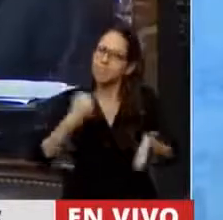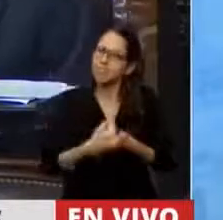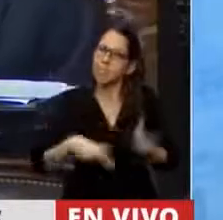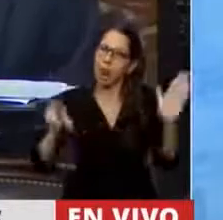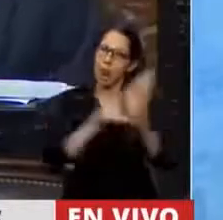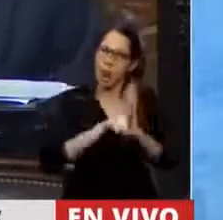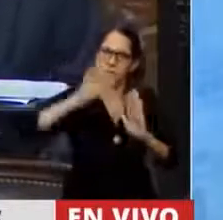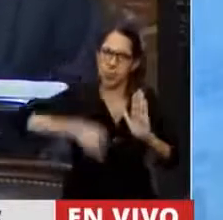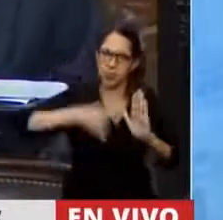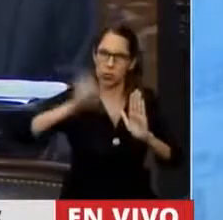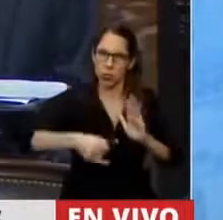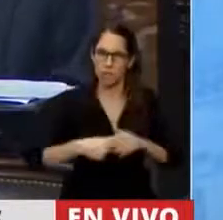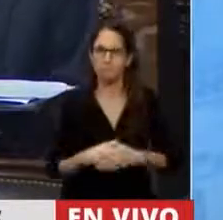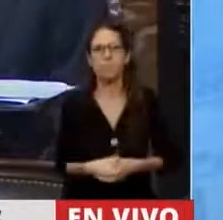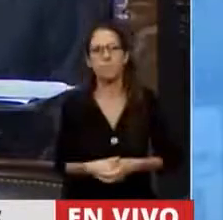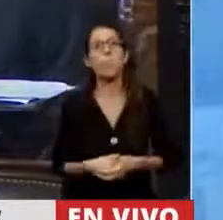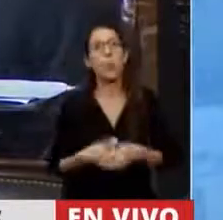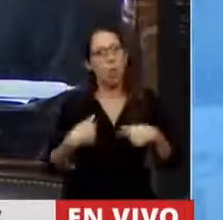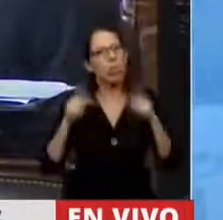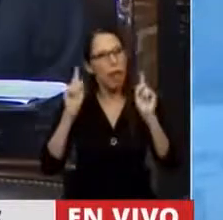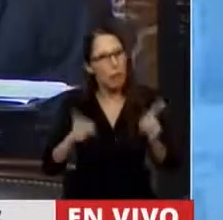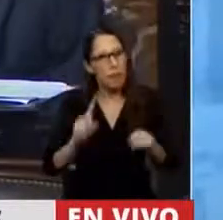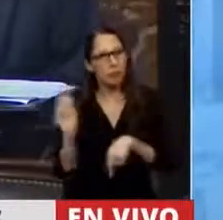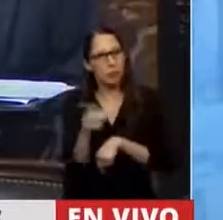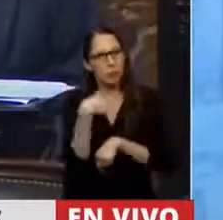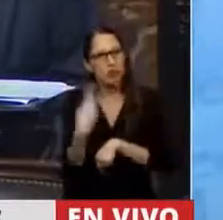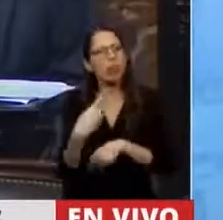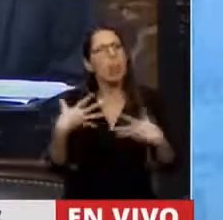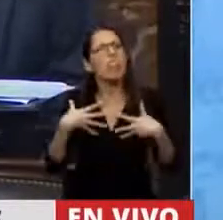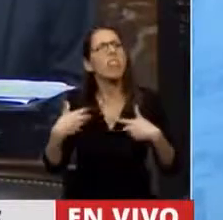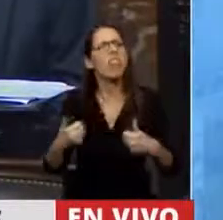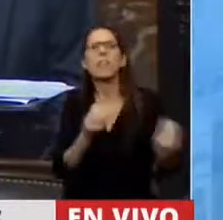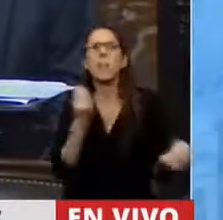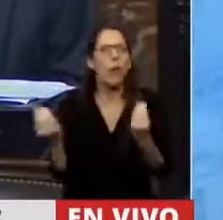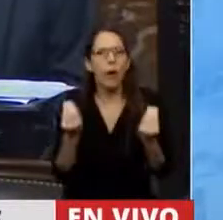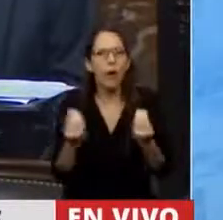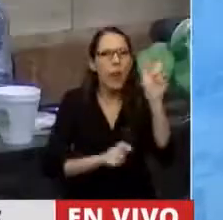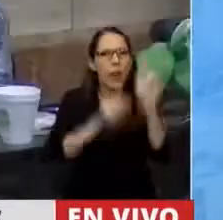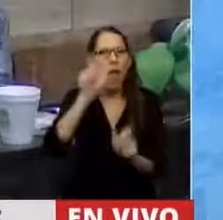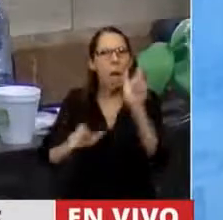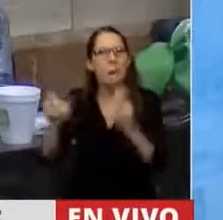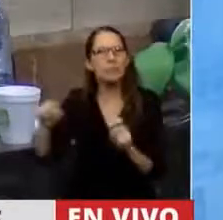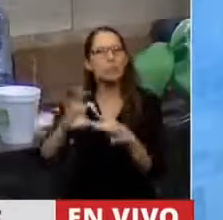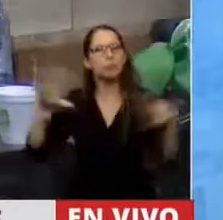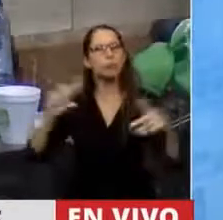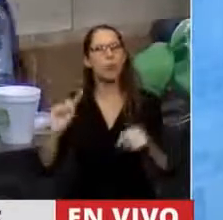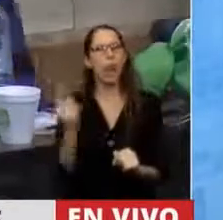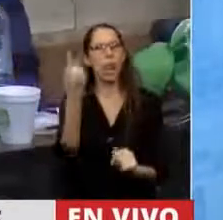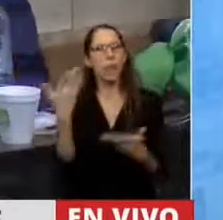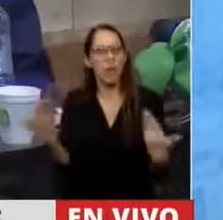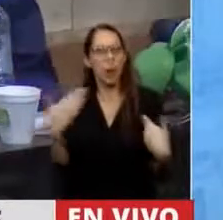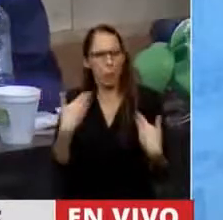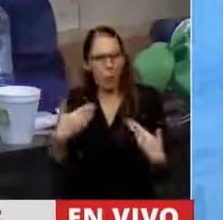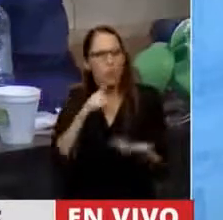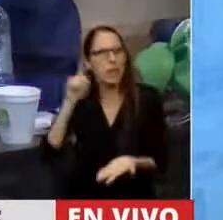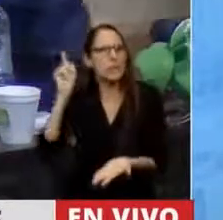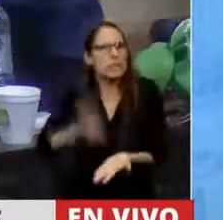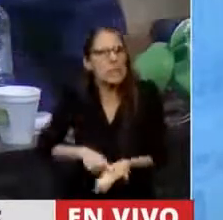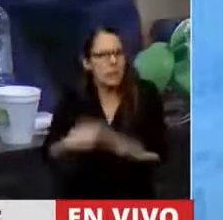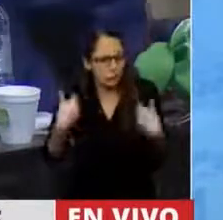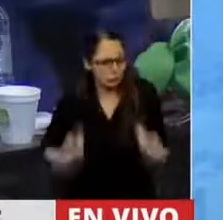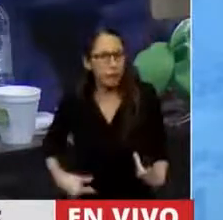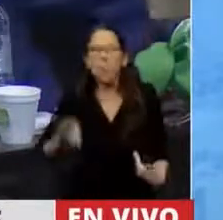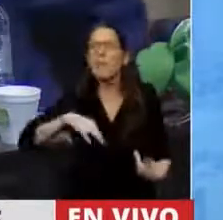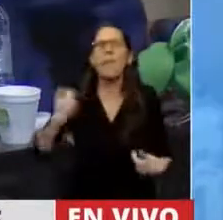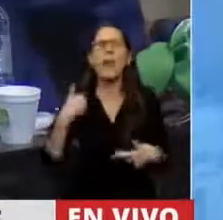ley. Pero también porque defendemos la autonomía de las personas para elegir libremente sus